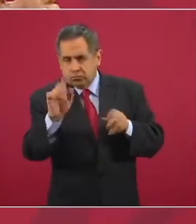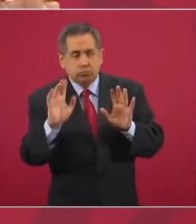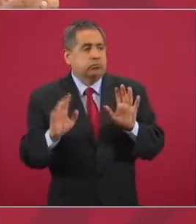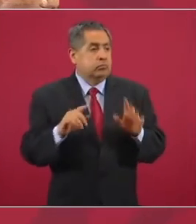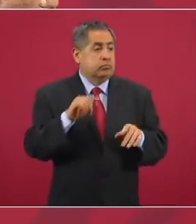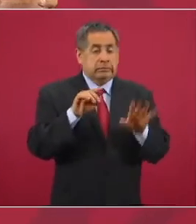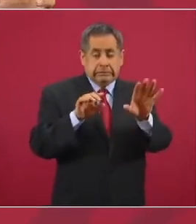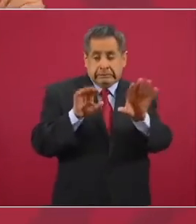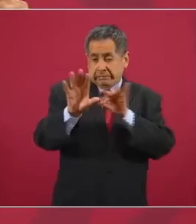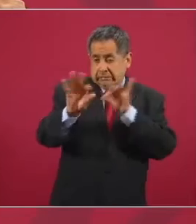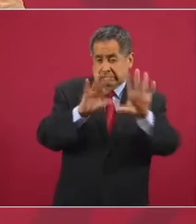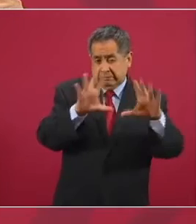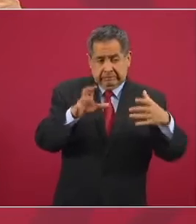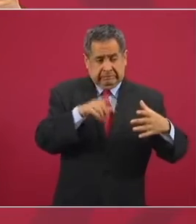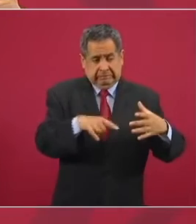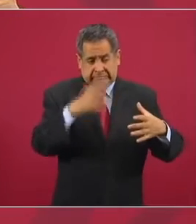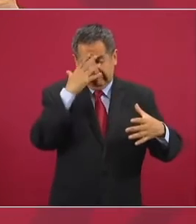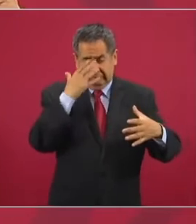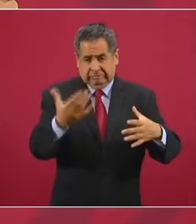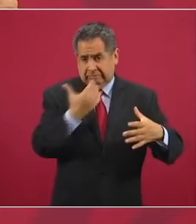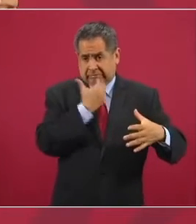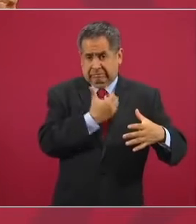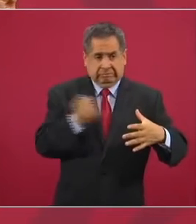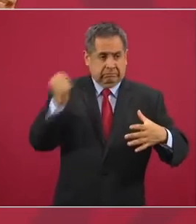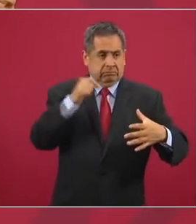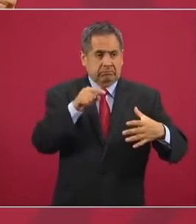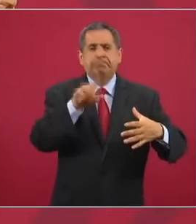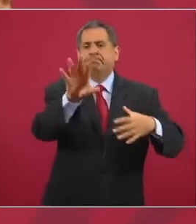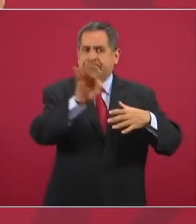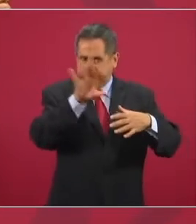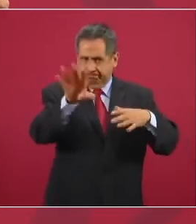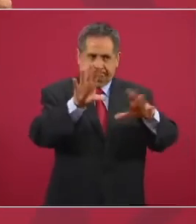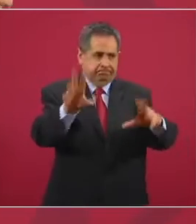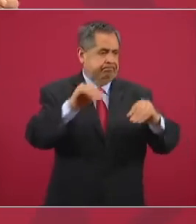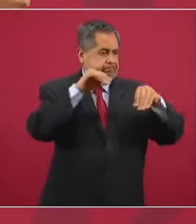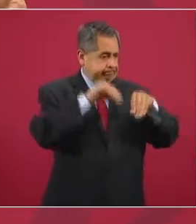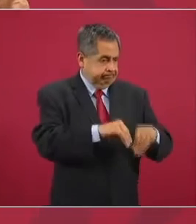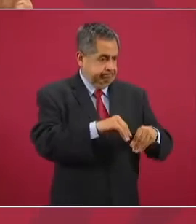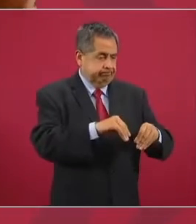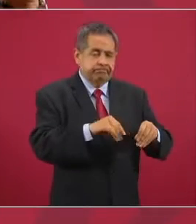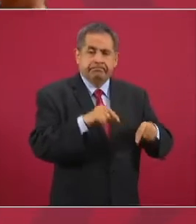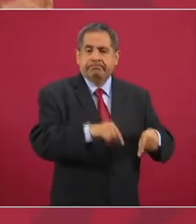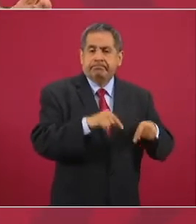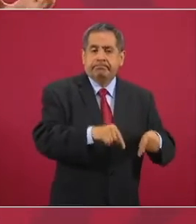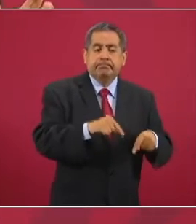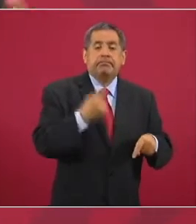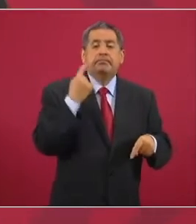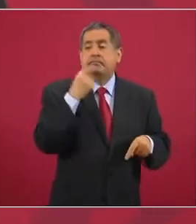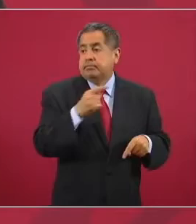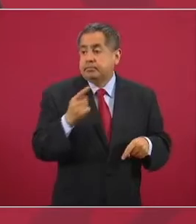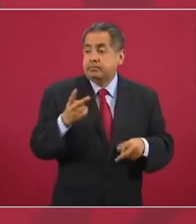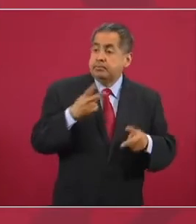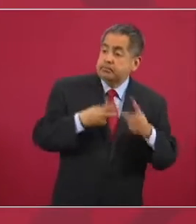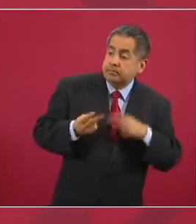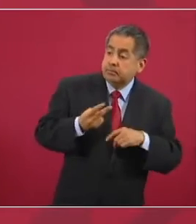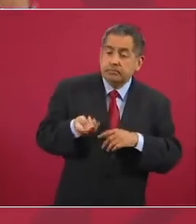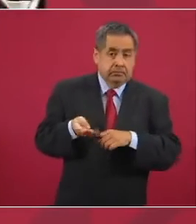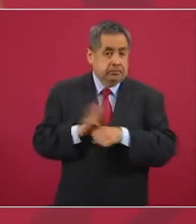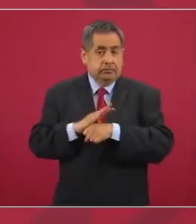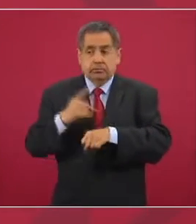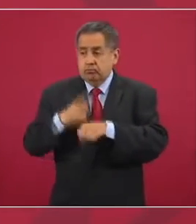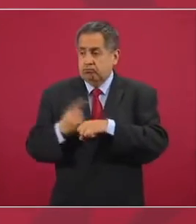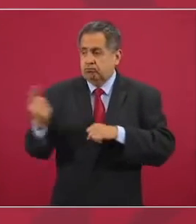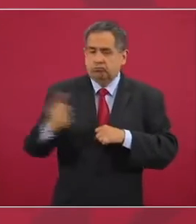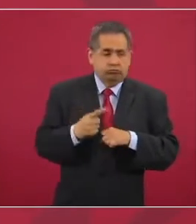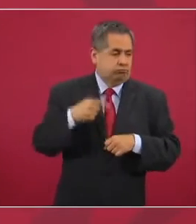para asegurar que